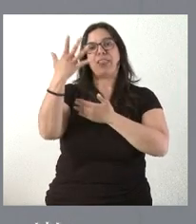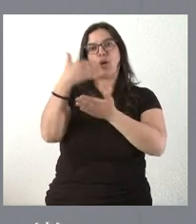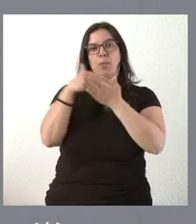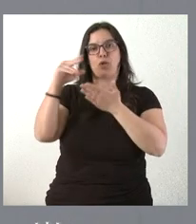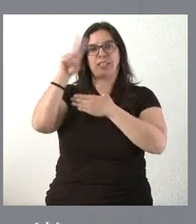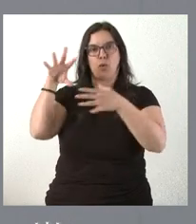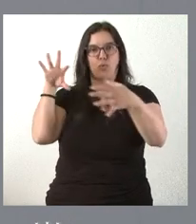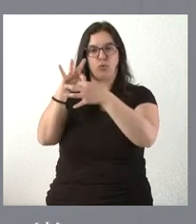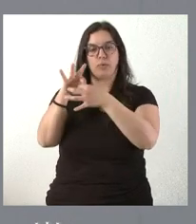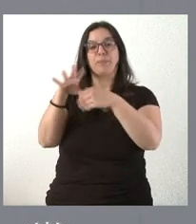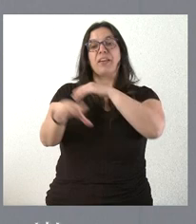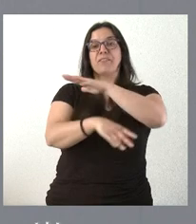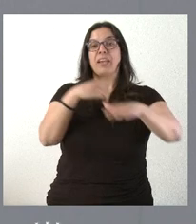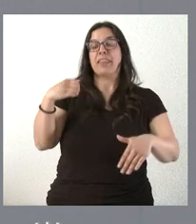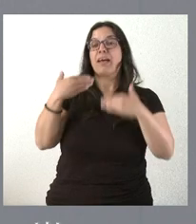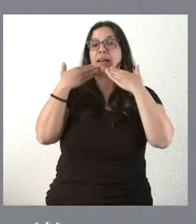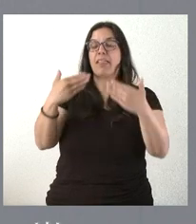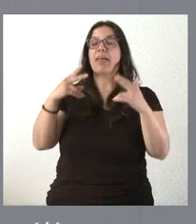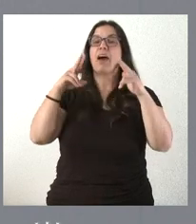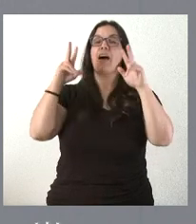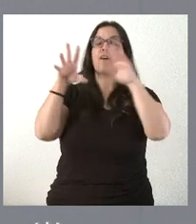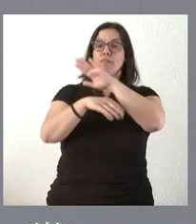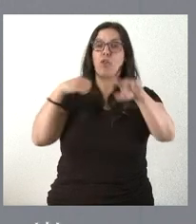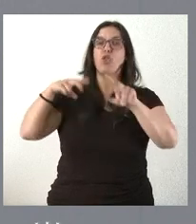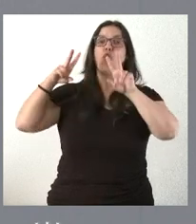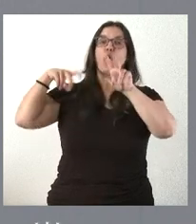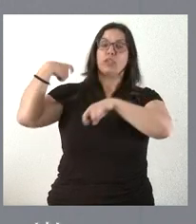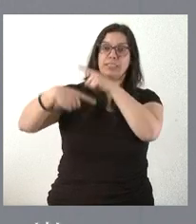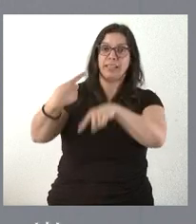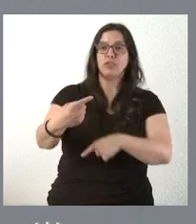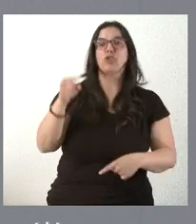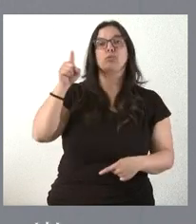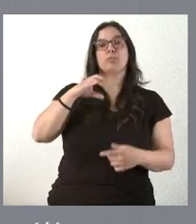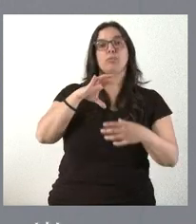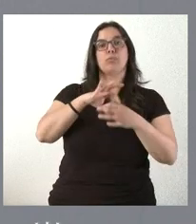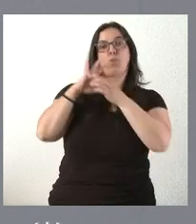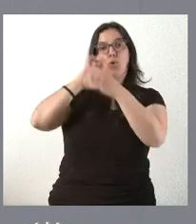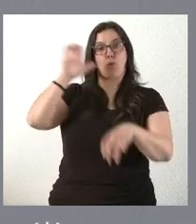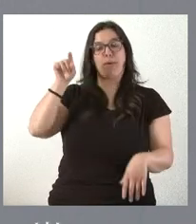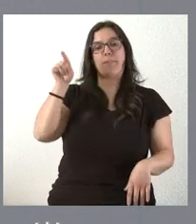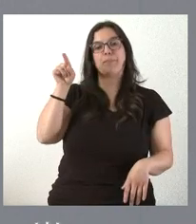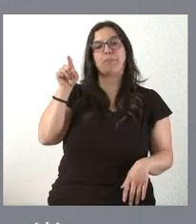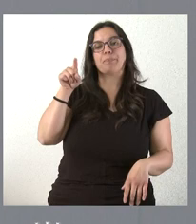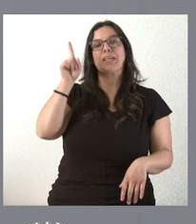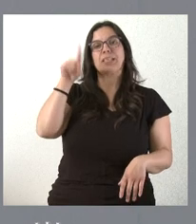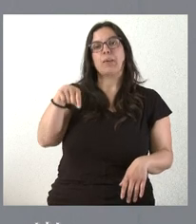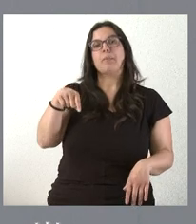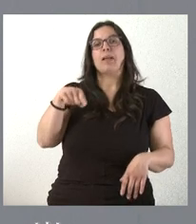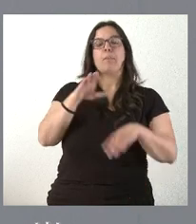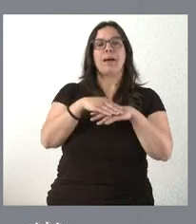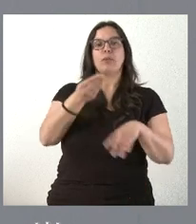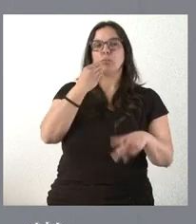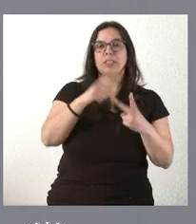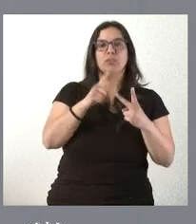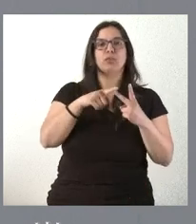que se financiarán con fondos Next Generation de la Unión Europea y que busca también el suministro, instalación de